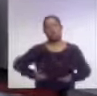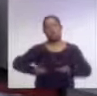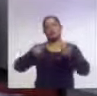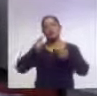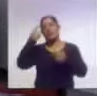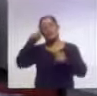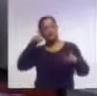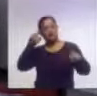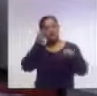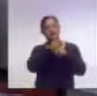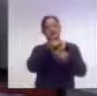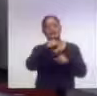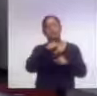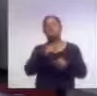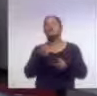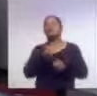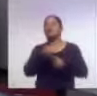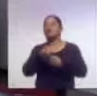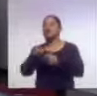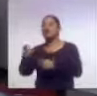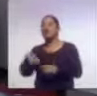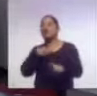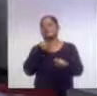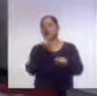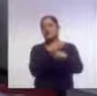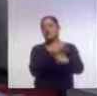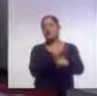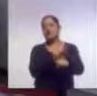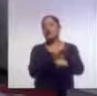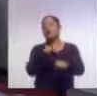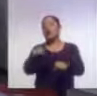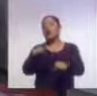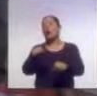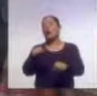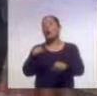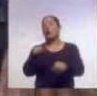propósito de contribuir a erradicar la violencia contra las mujeres.